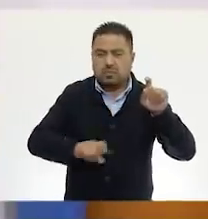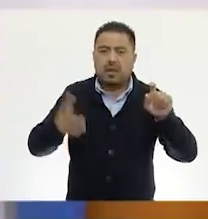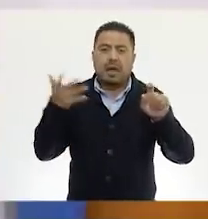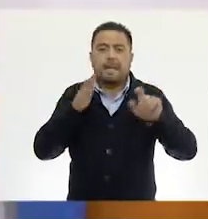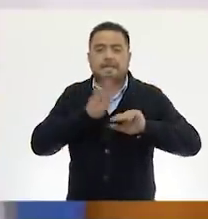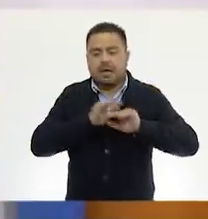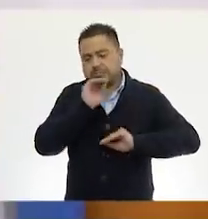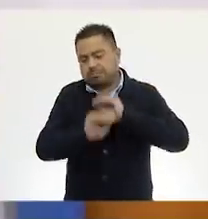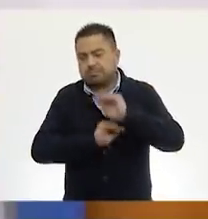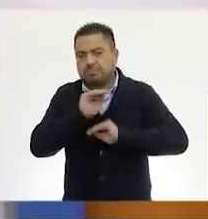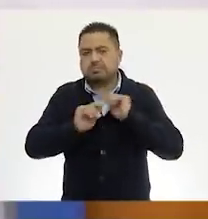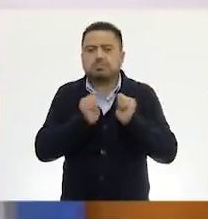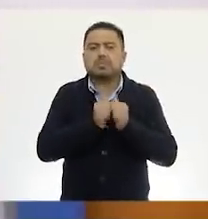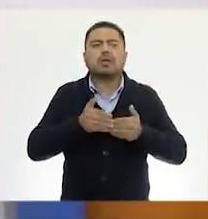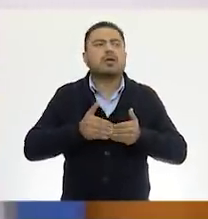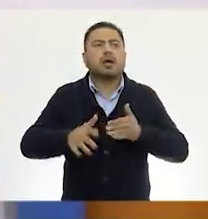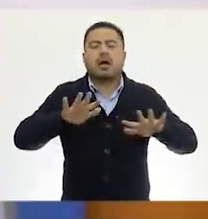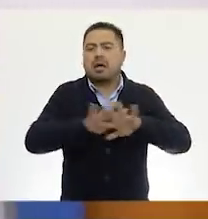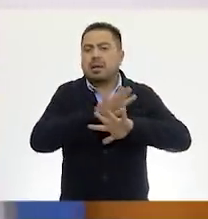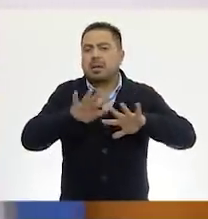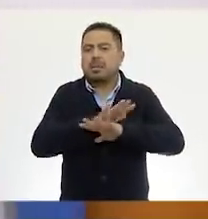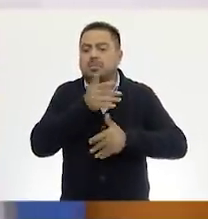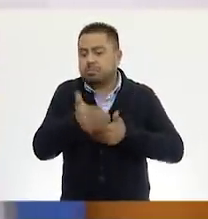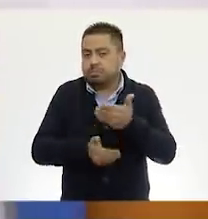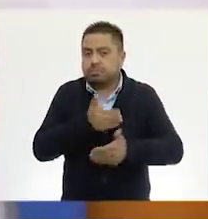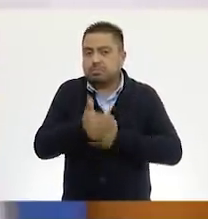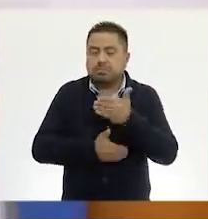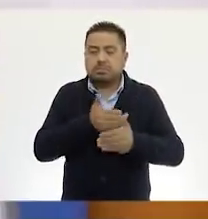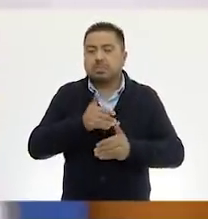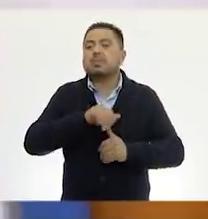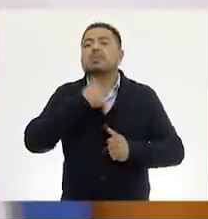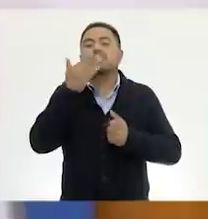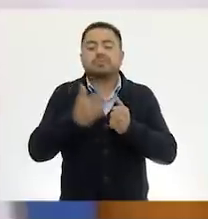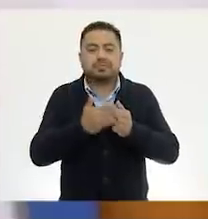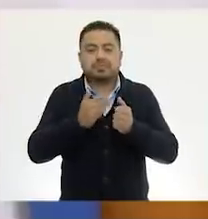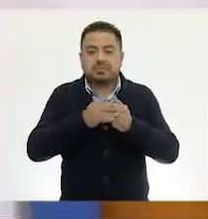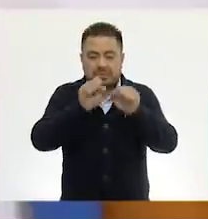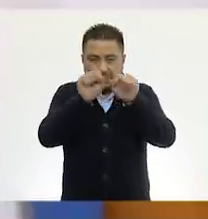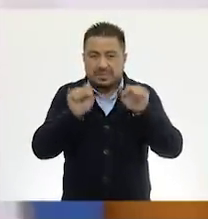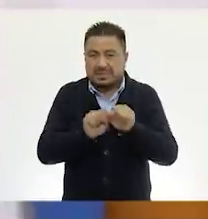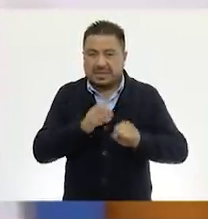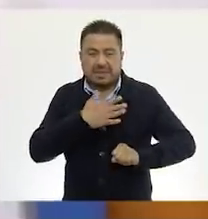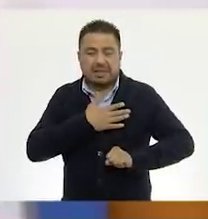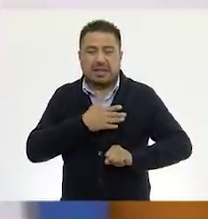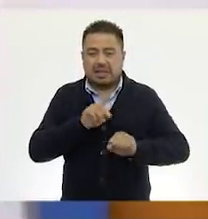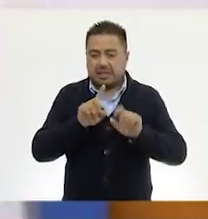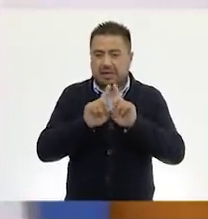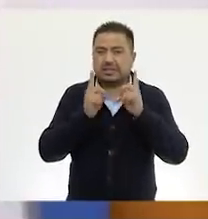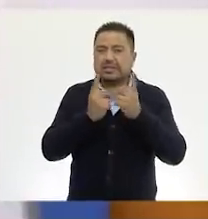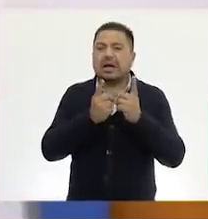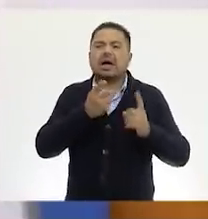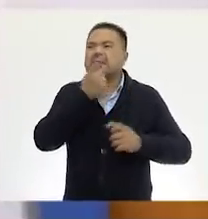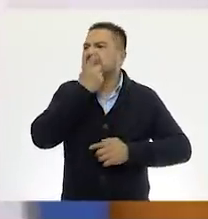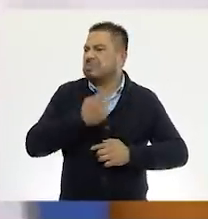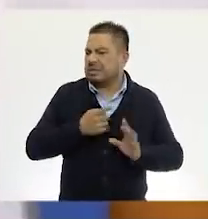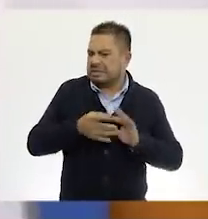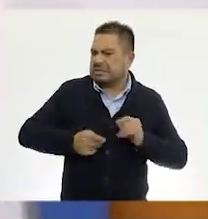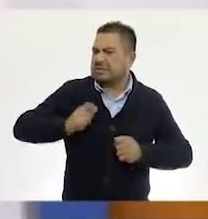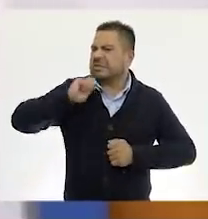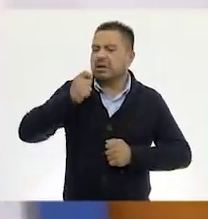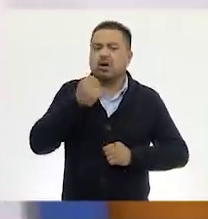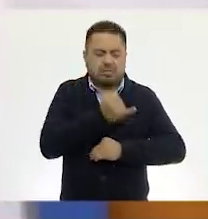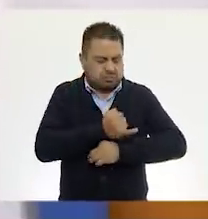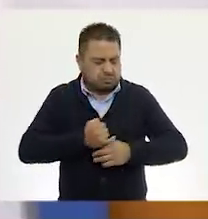estructurando. Con el tiempo fueron cambiando y evolucionando. Posteriormente nuestro sistema es decimal. ¿Qué nos dice eso? Vamos